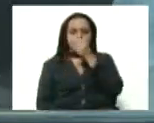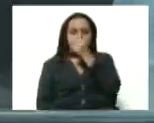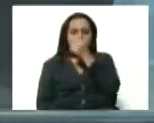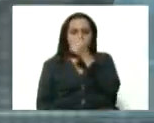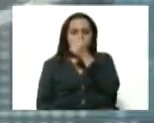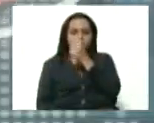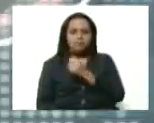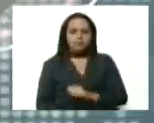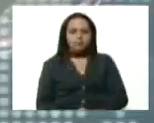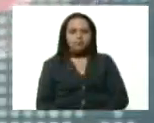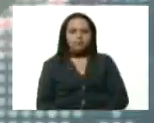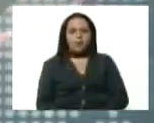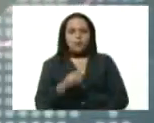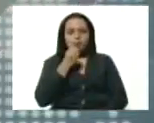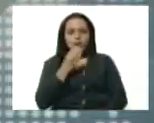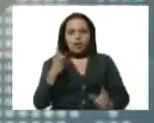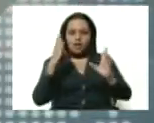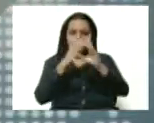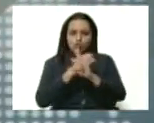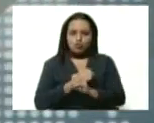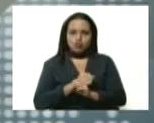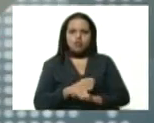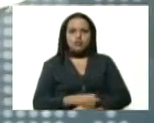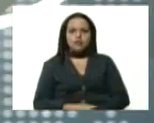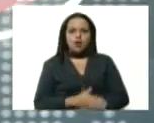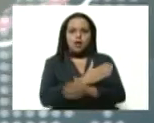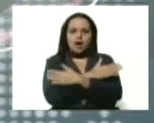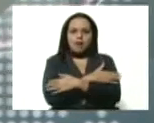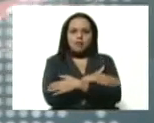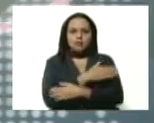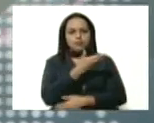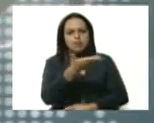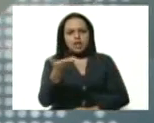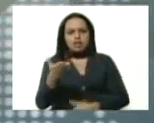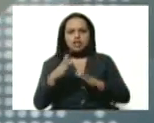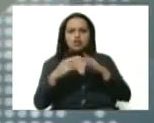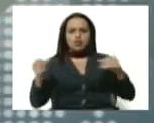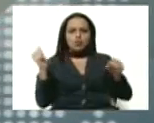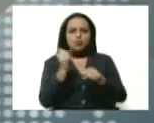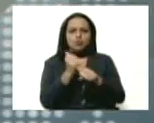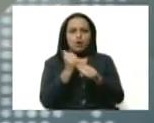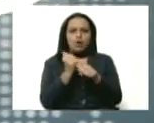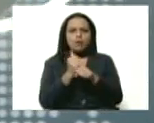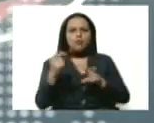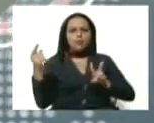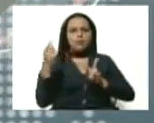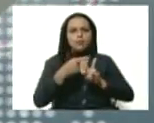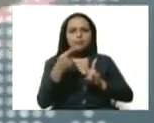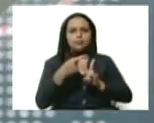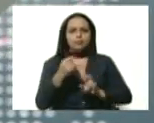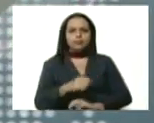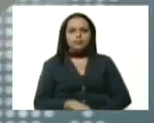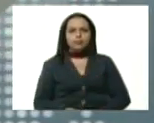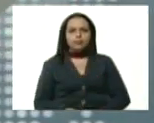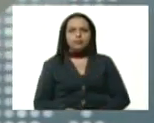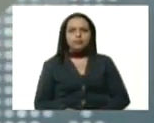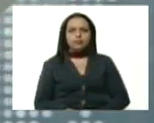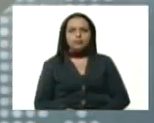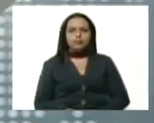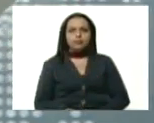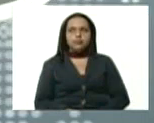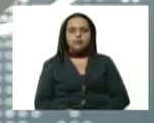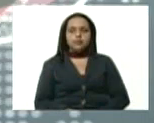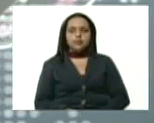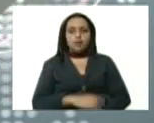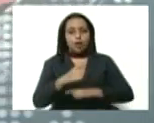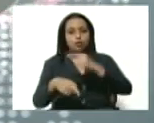Muy buenas noches, Barry. Un gran abrazo para ti y para todos los trabajadores de Venezuela de Televisión que durante todos estos